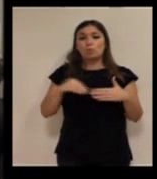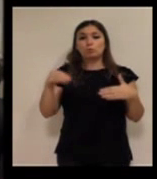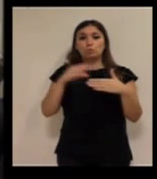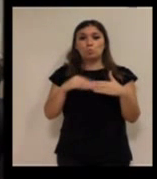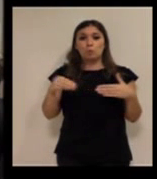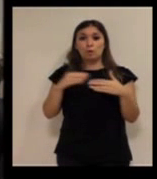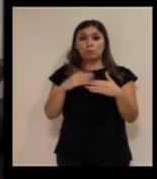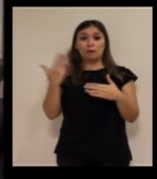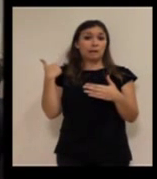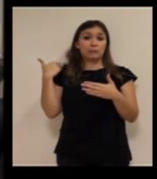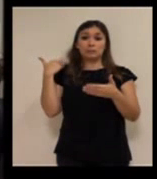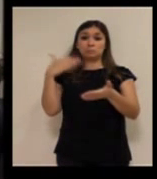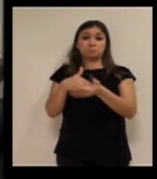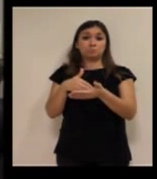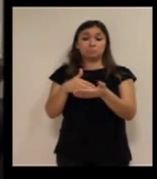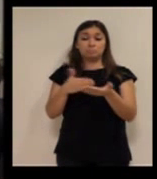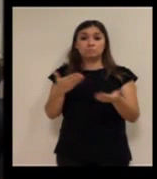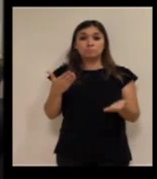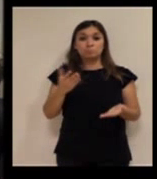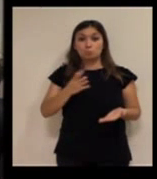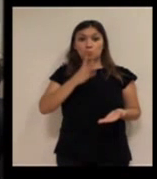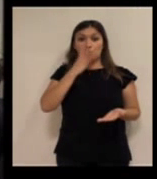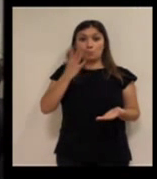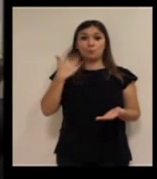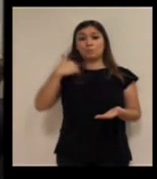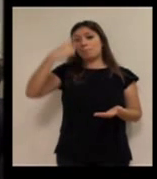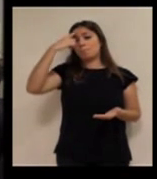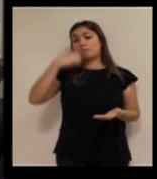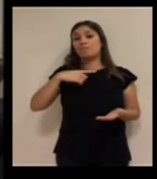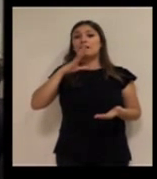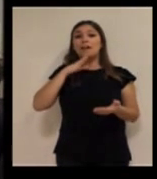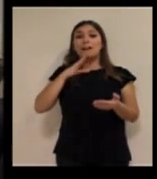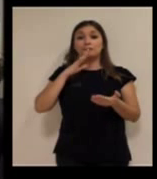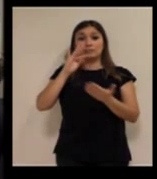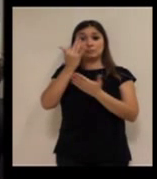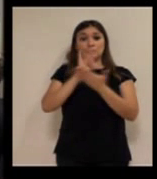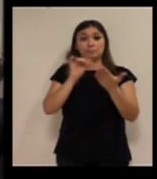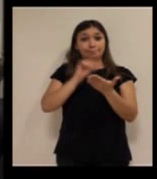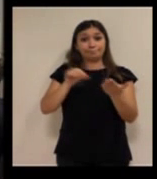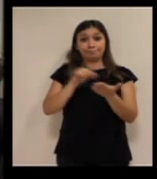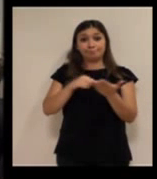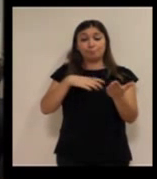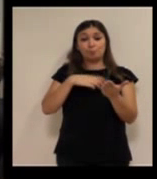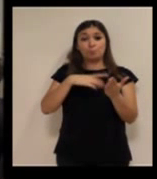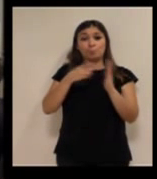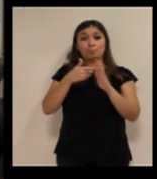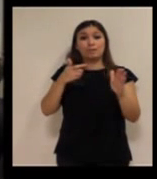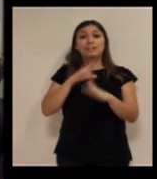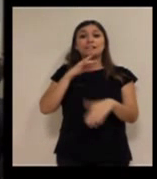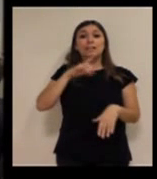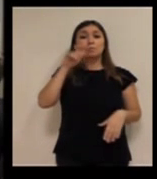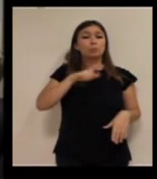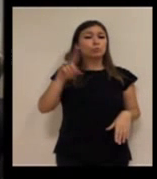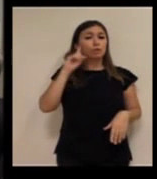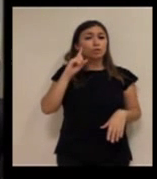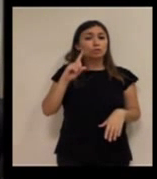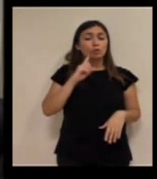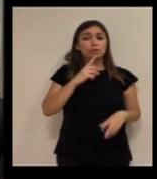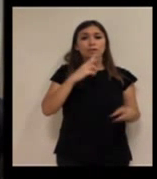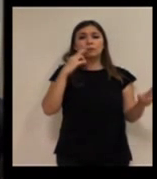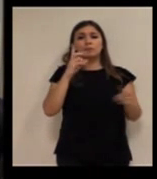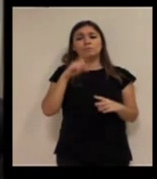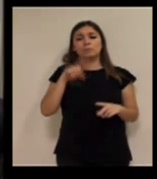perfiles de usuarios que no tenían acceso, porque ya ni siquiera estaban en los perfiles para rellenar el formulario, ¿no? Que eran las personas